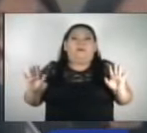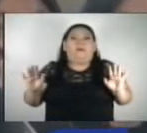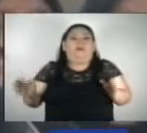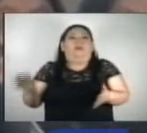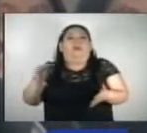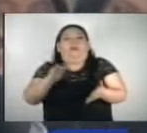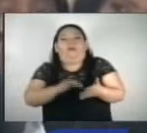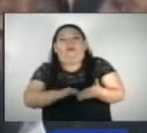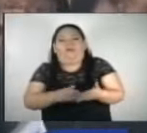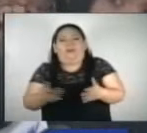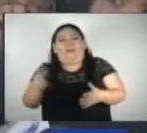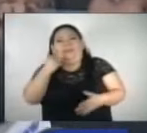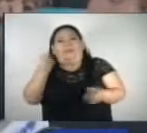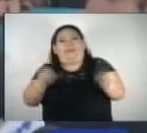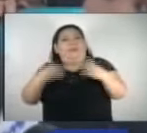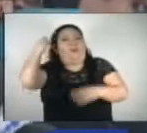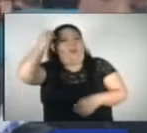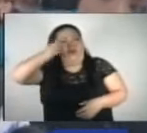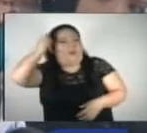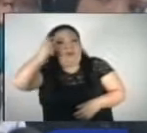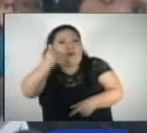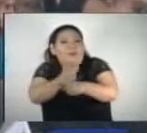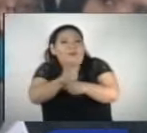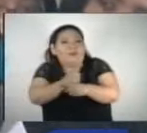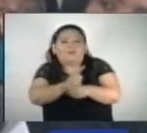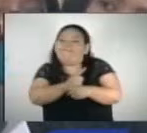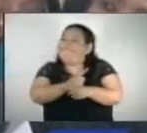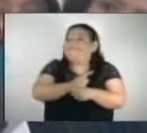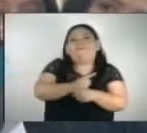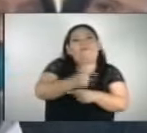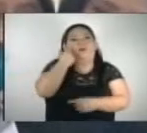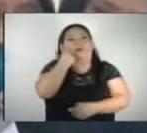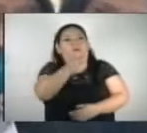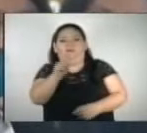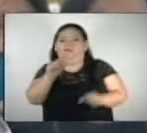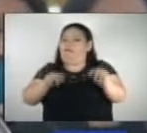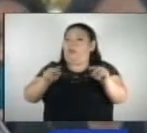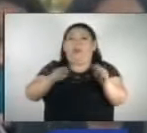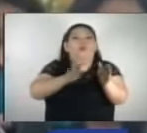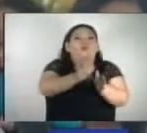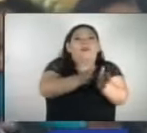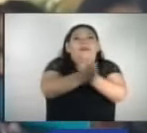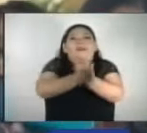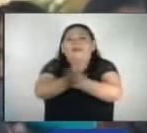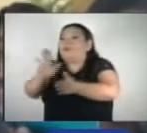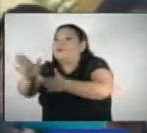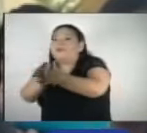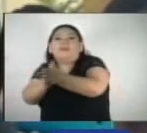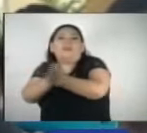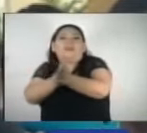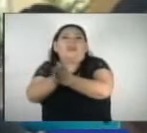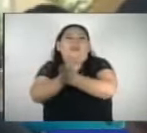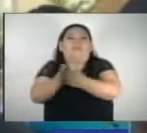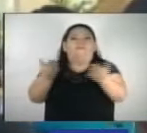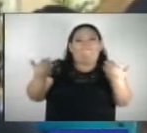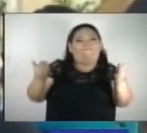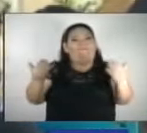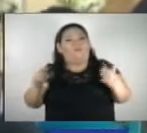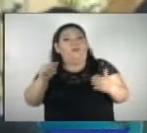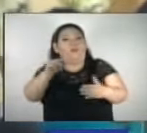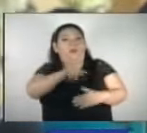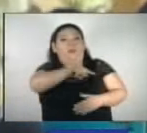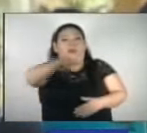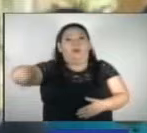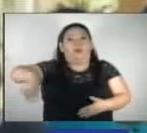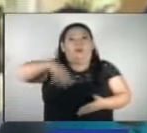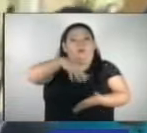así, esos no son argumentos adecuados. No se puede valorar los intereses de los partidos políticos contra el interés general de